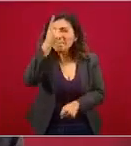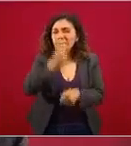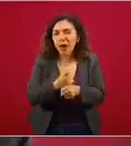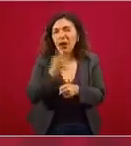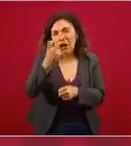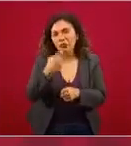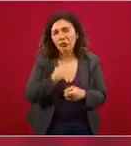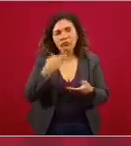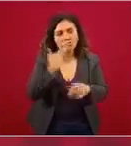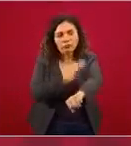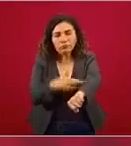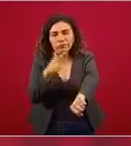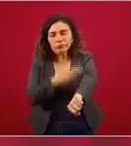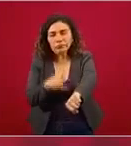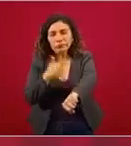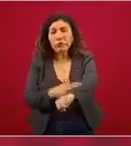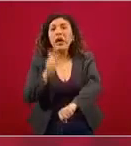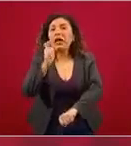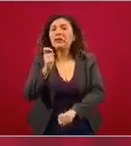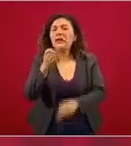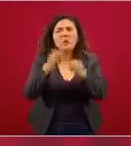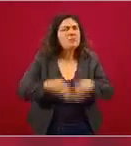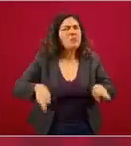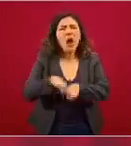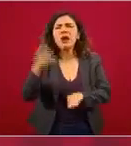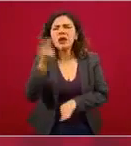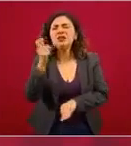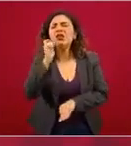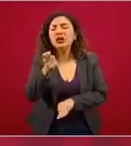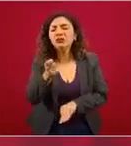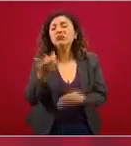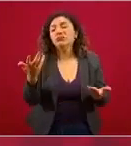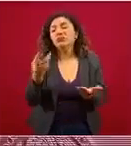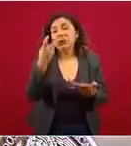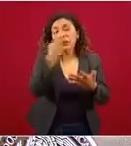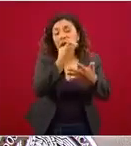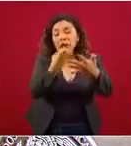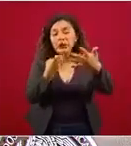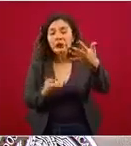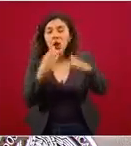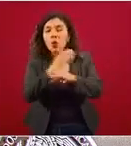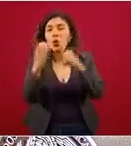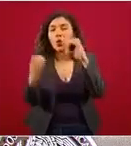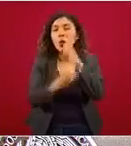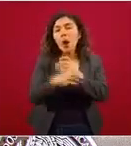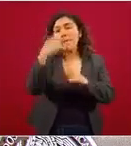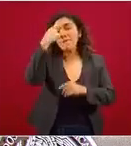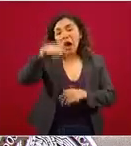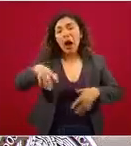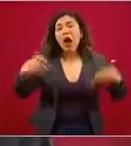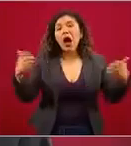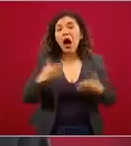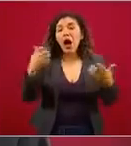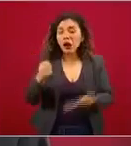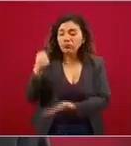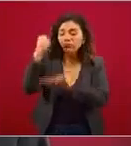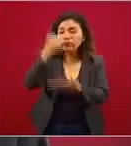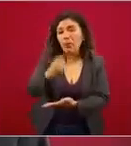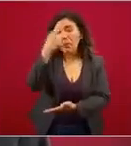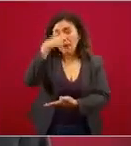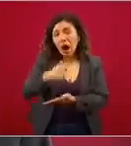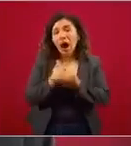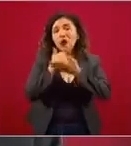¿Y qué es lo prioritario? Pues todo aquello que vaya dirigido, que vaya destinado a mejorar